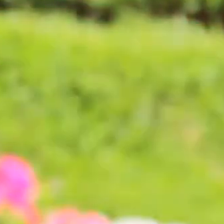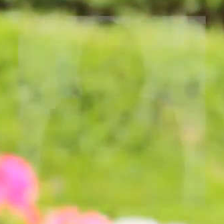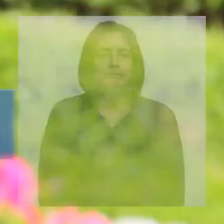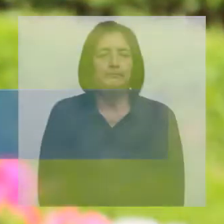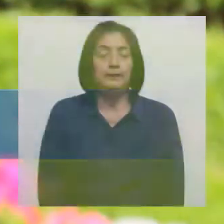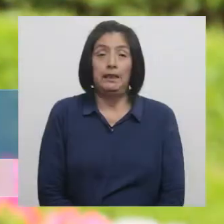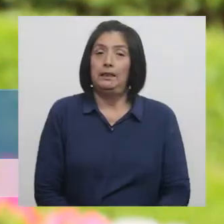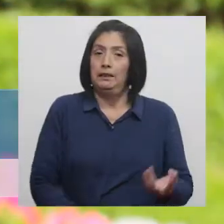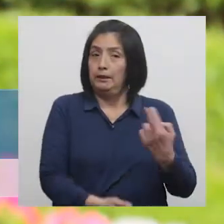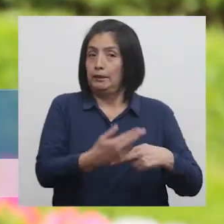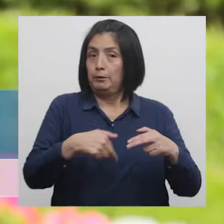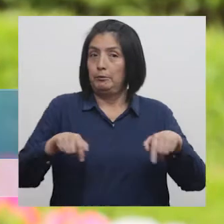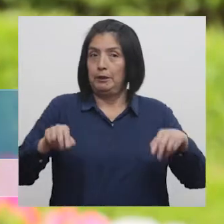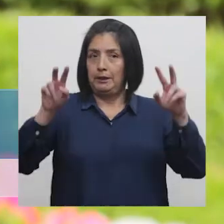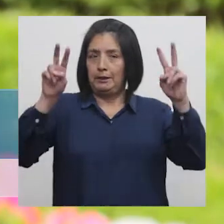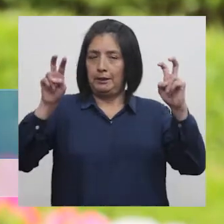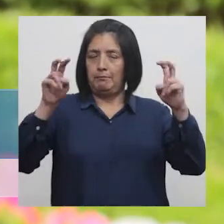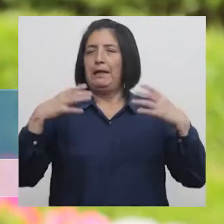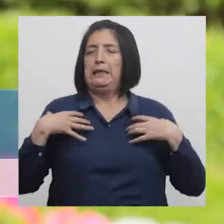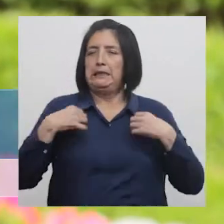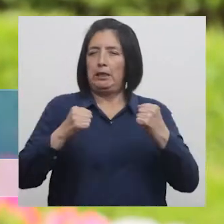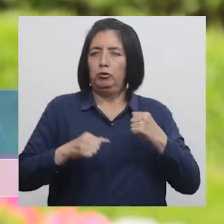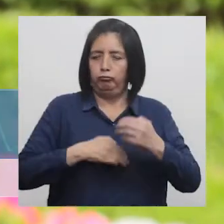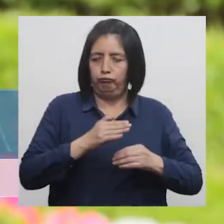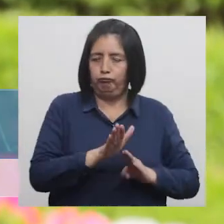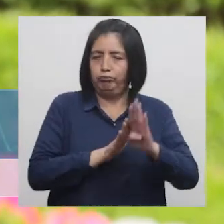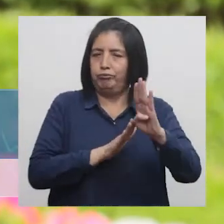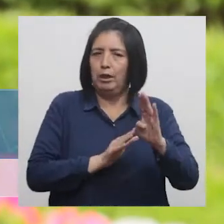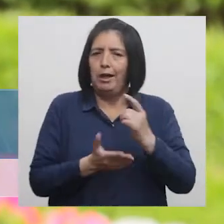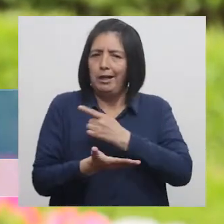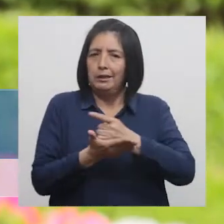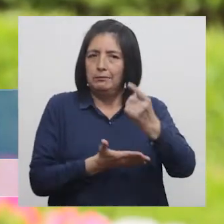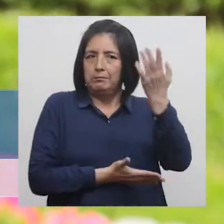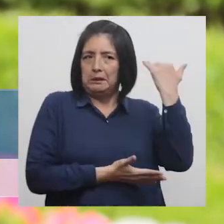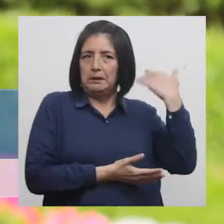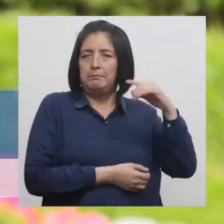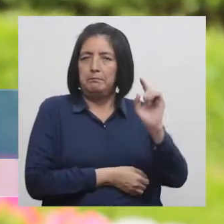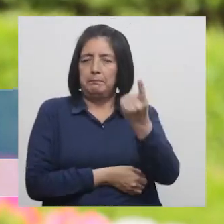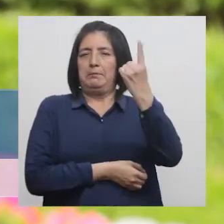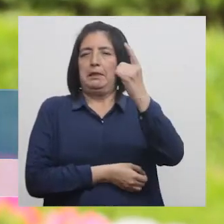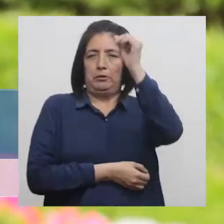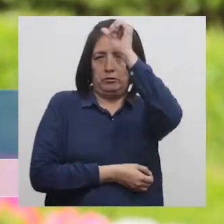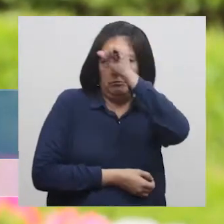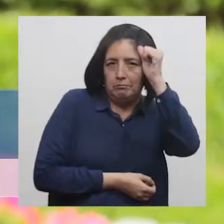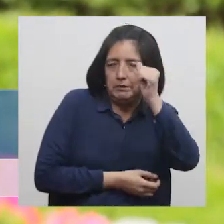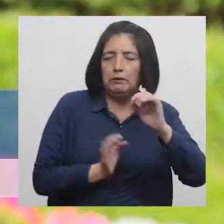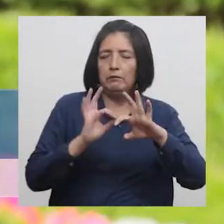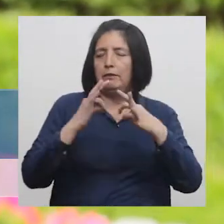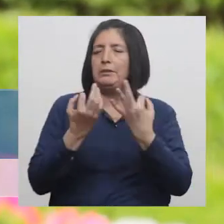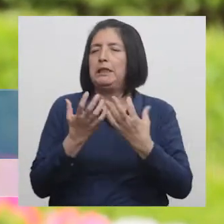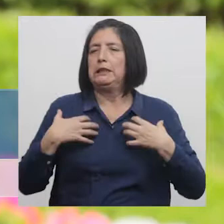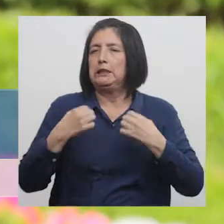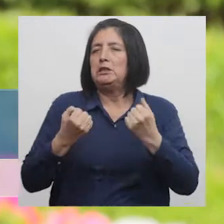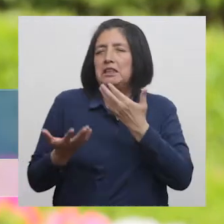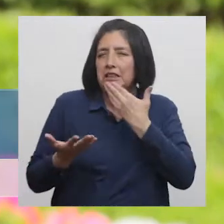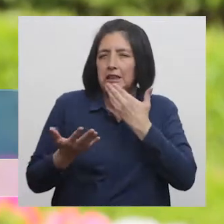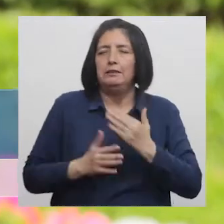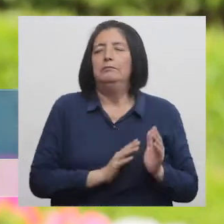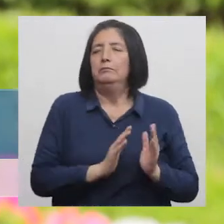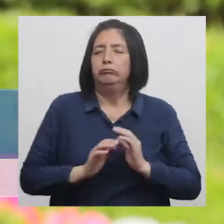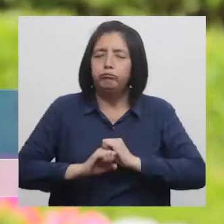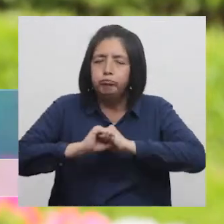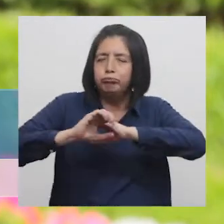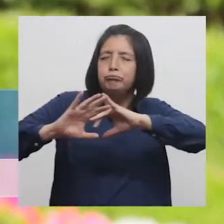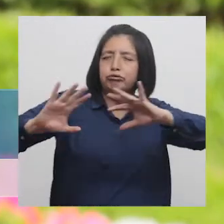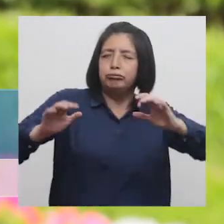Estamos de vuelta en Salud en Acción La semana que pasó se celebró el primer domingo familiar de la salud Campaña organizada por el Ministerio de Salud Donde